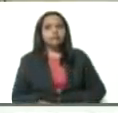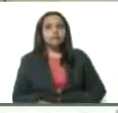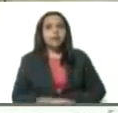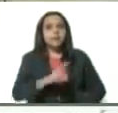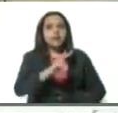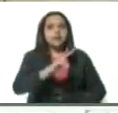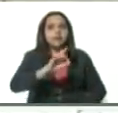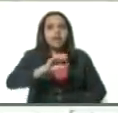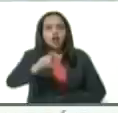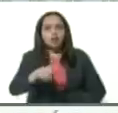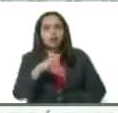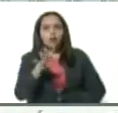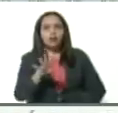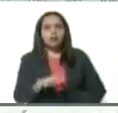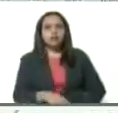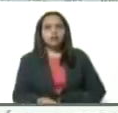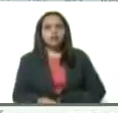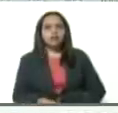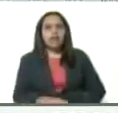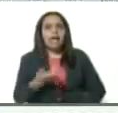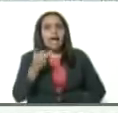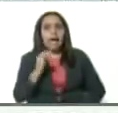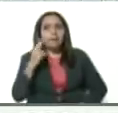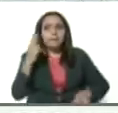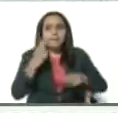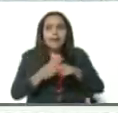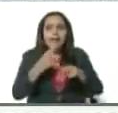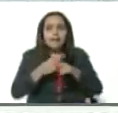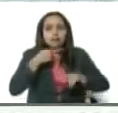23.4% riesgo mortal.